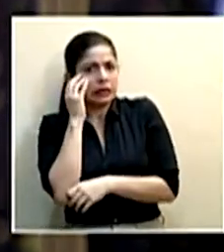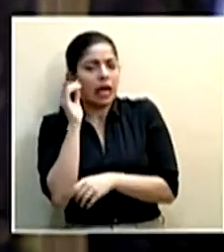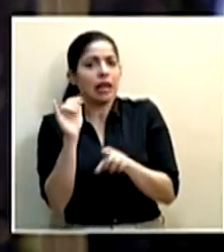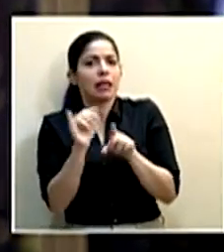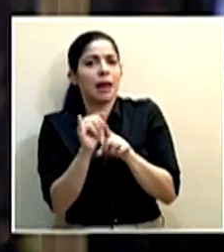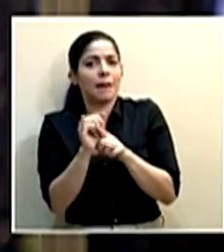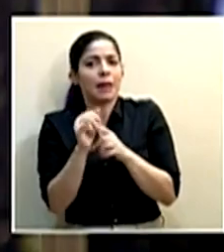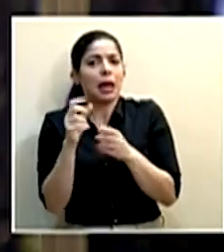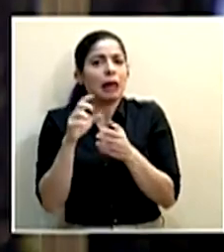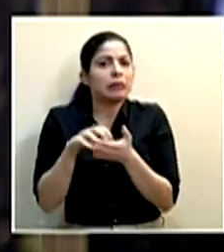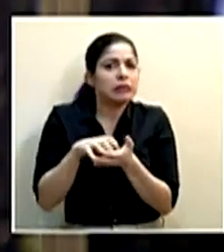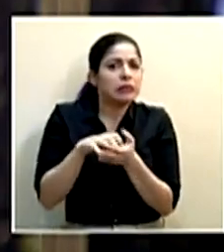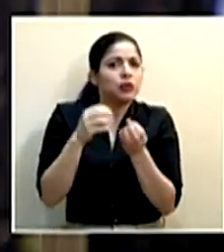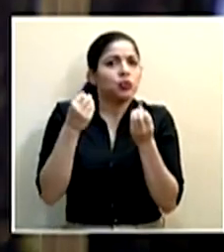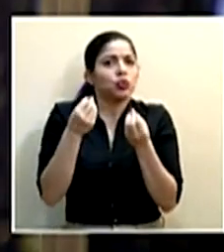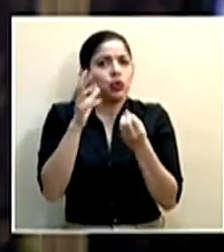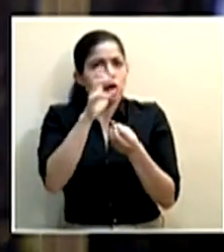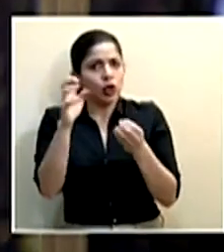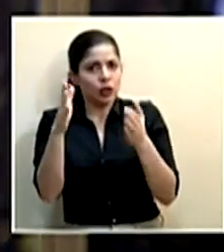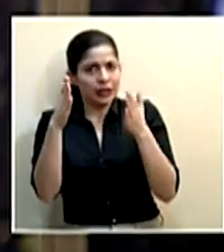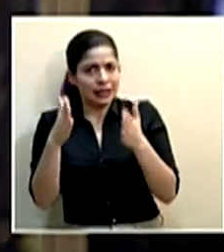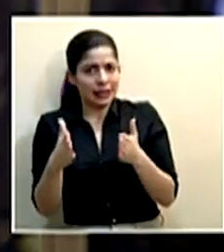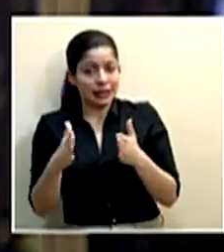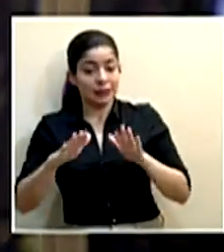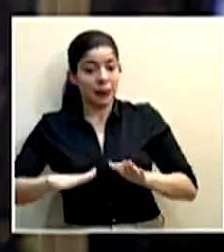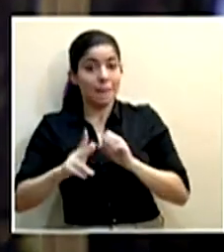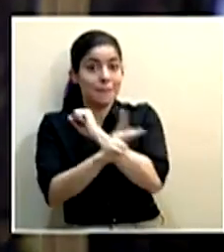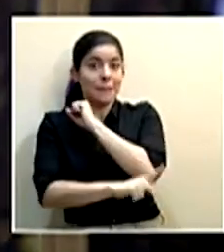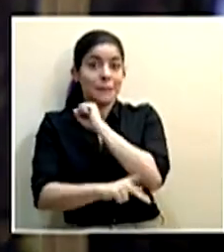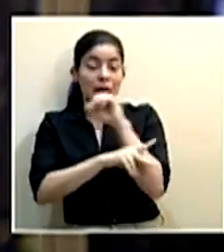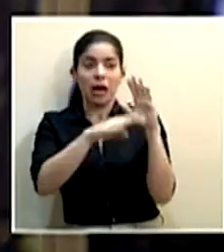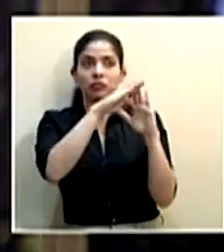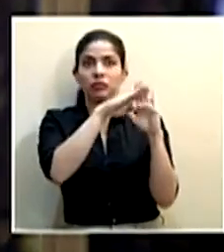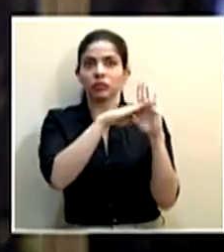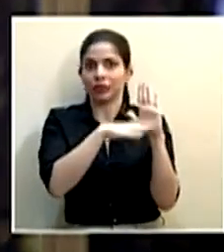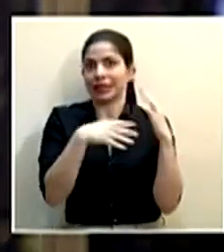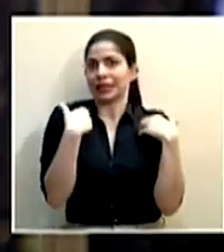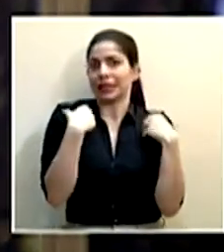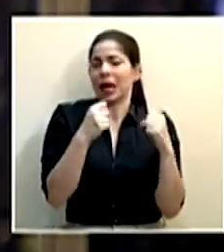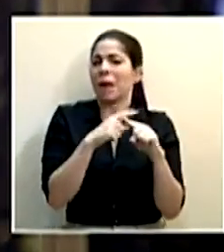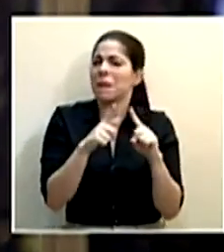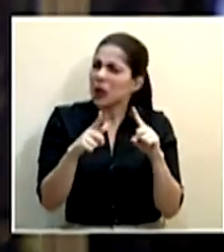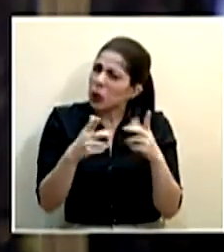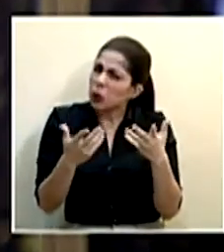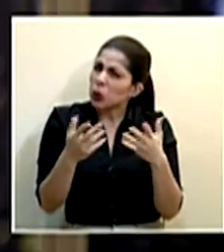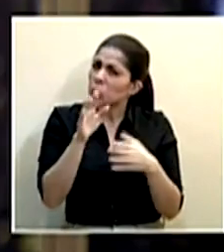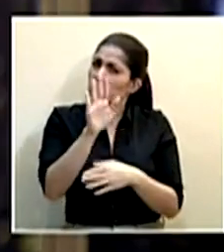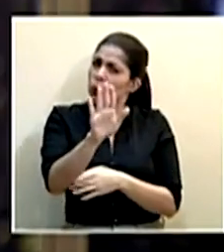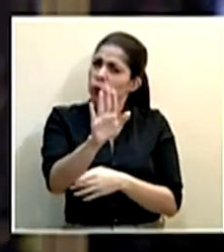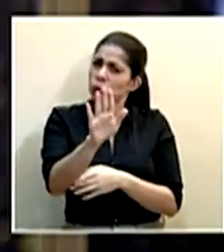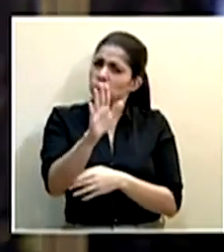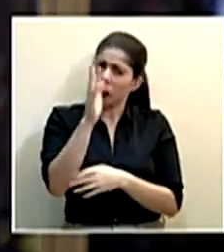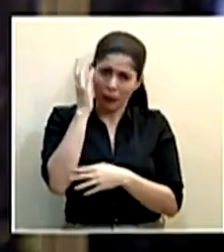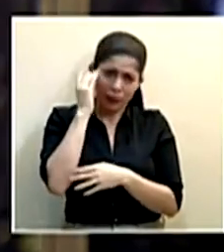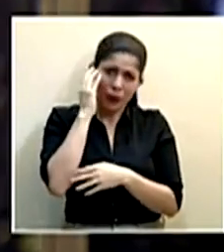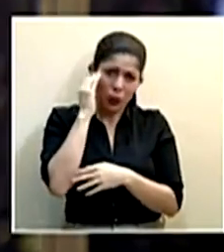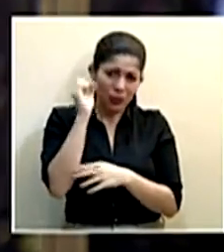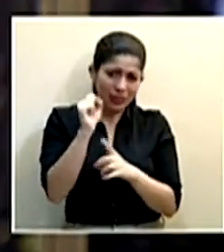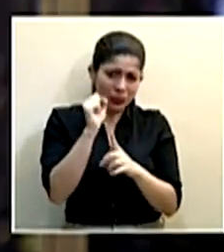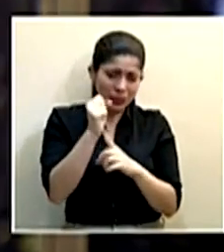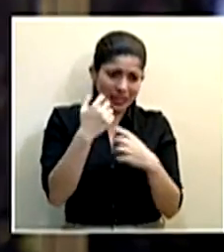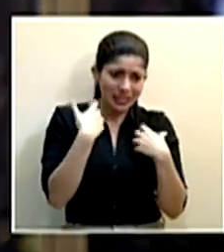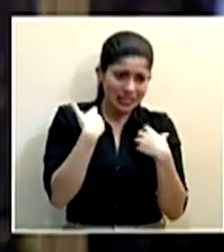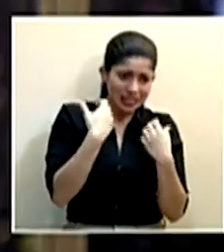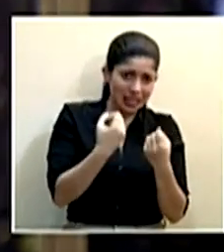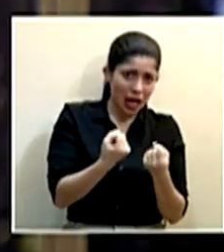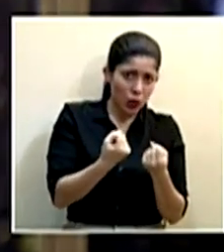la preocupación de muchos costarricenses. En nuestro país se toman medidas de salud, pero ¿qué tanto le inquieta a usted la situación de salud que